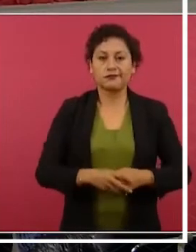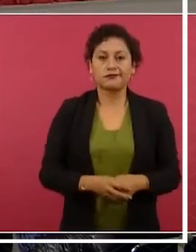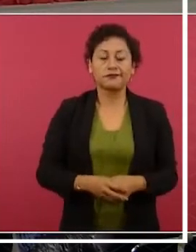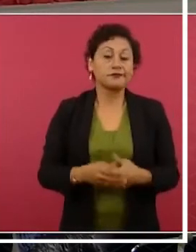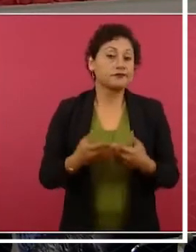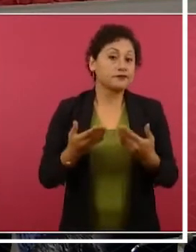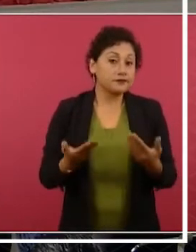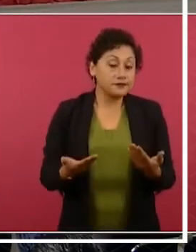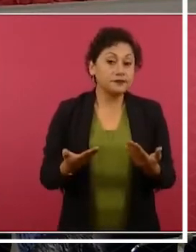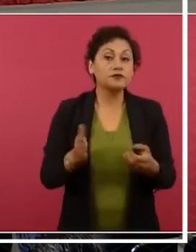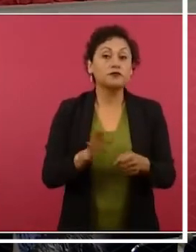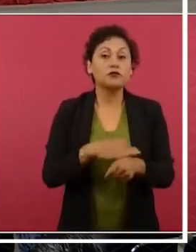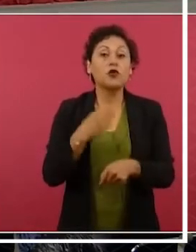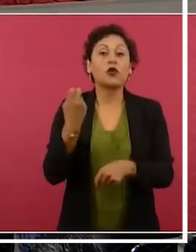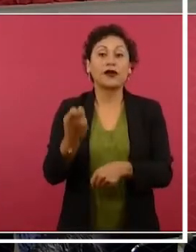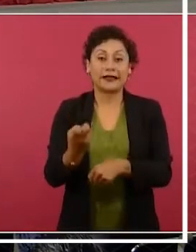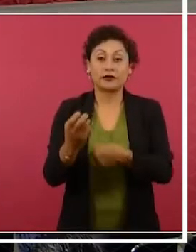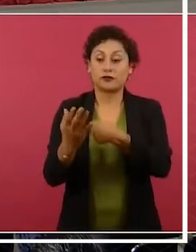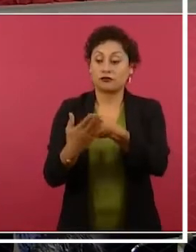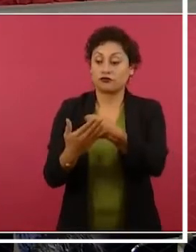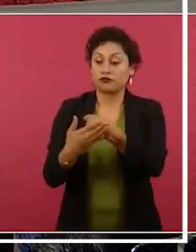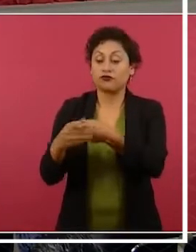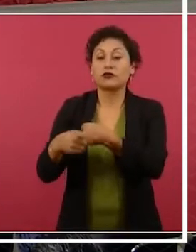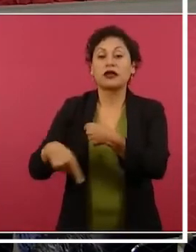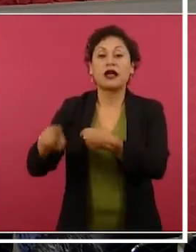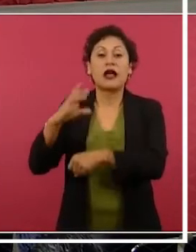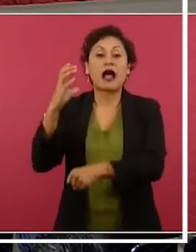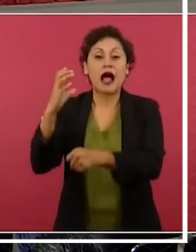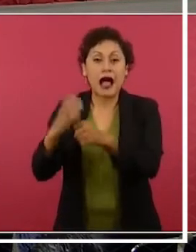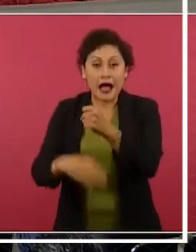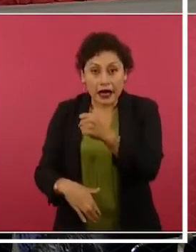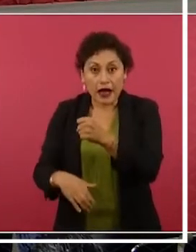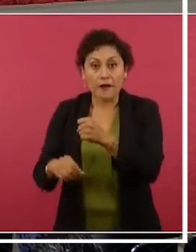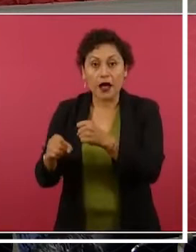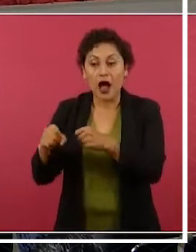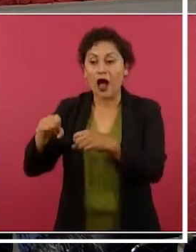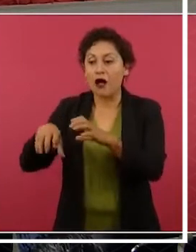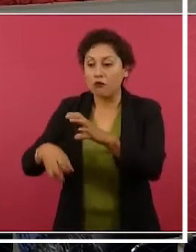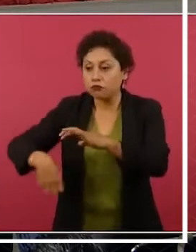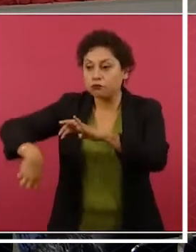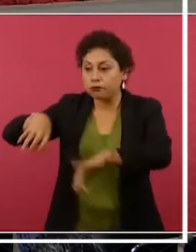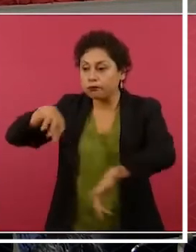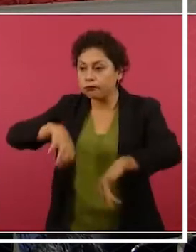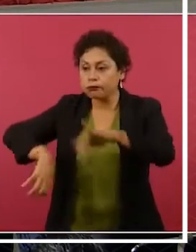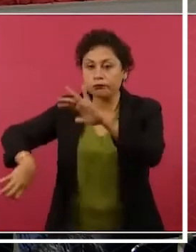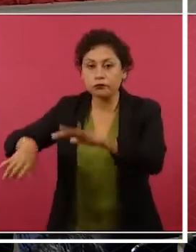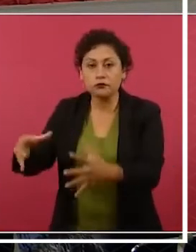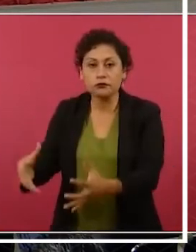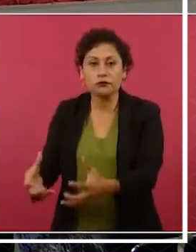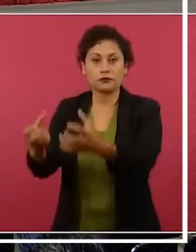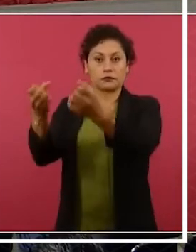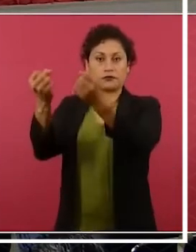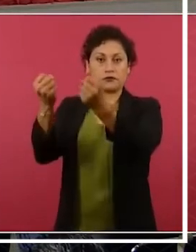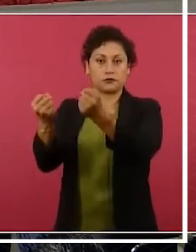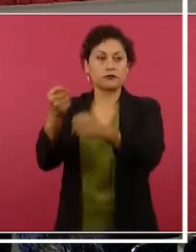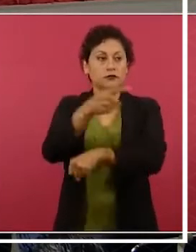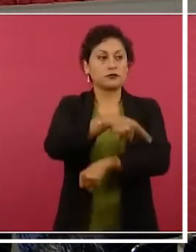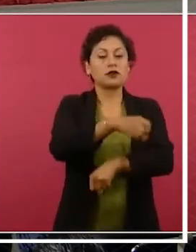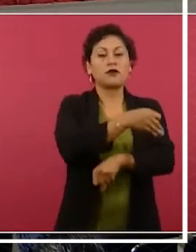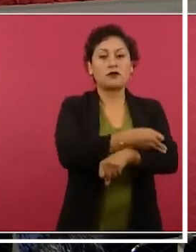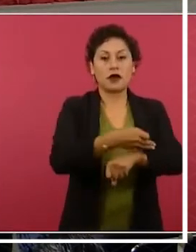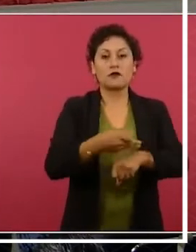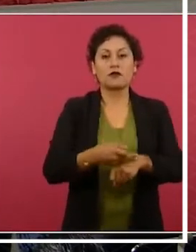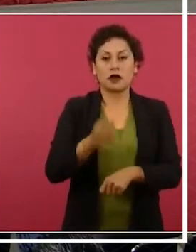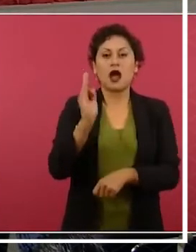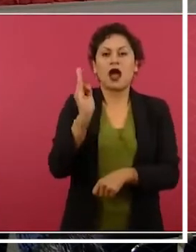concluyan estos trabajos de excavación y el rescate de los mineros, aceptaron que al final se levante un memorial